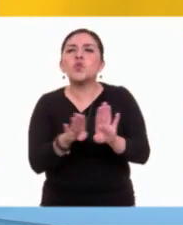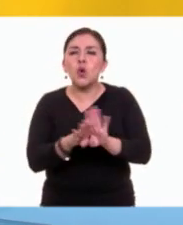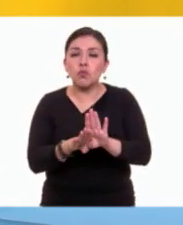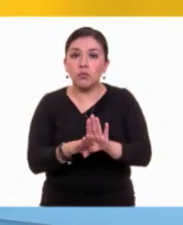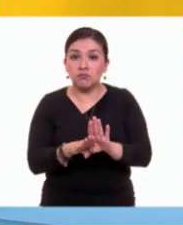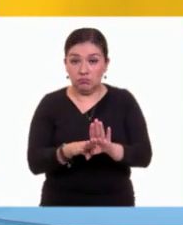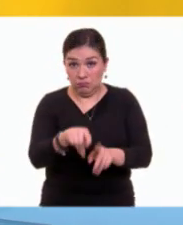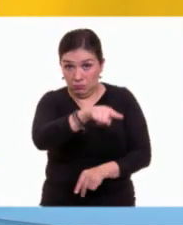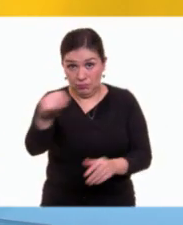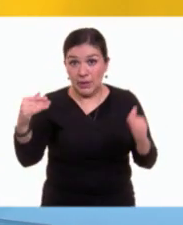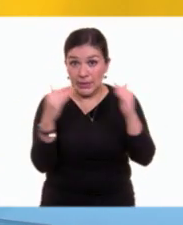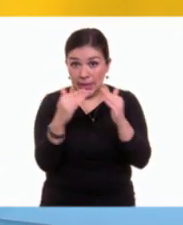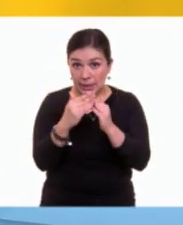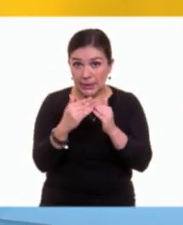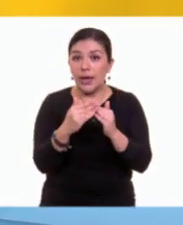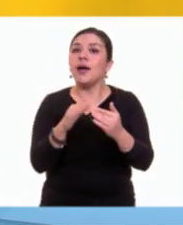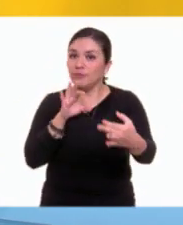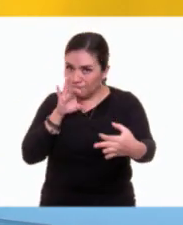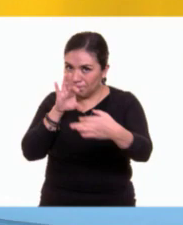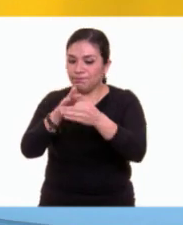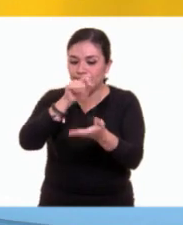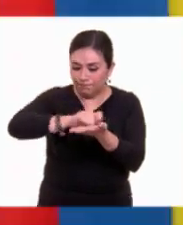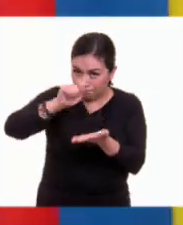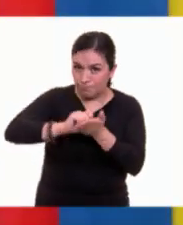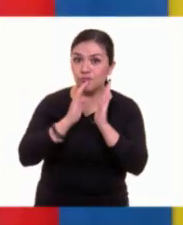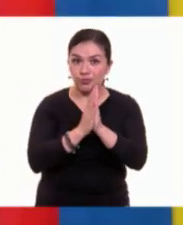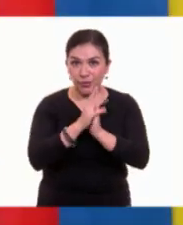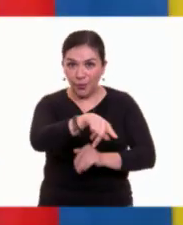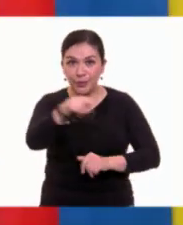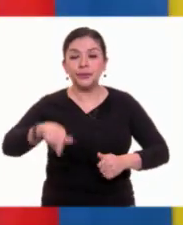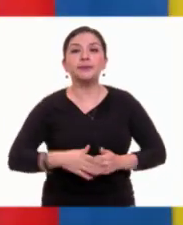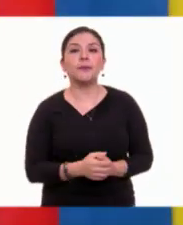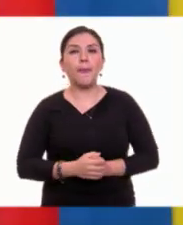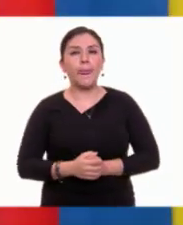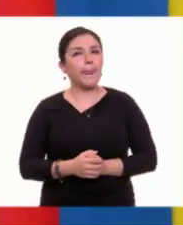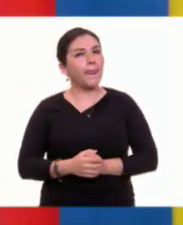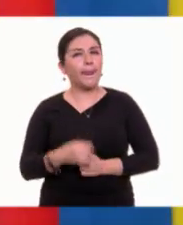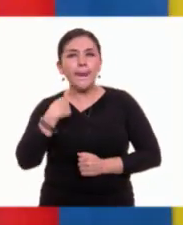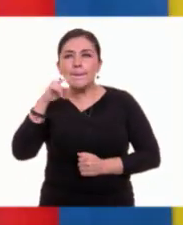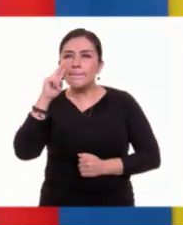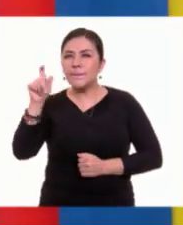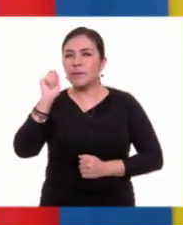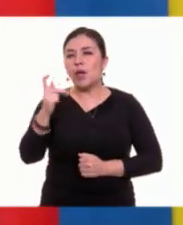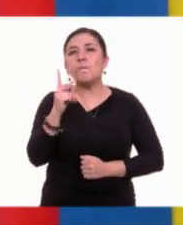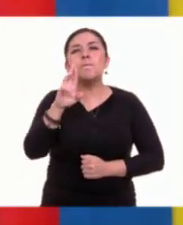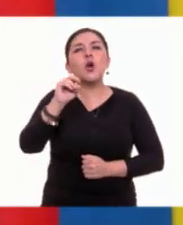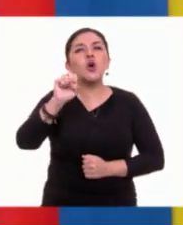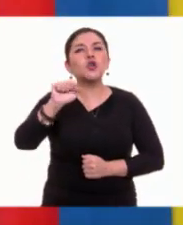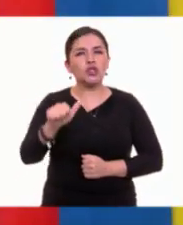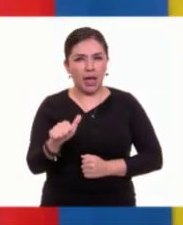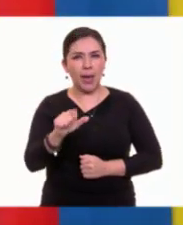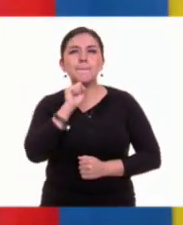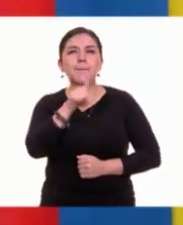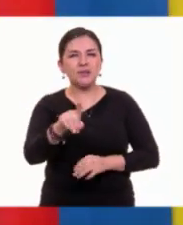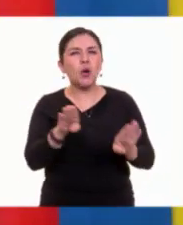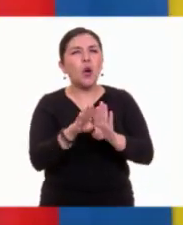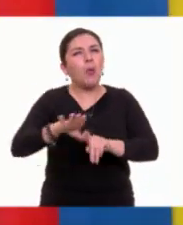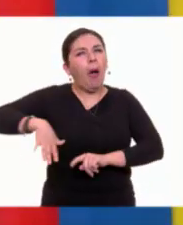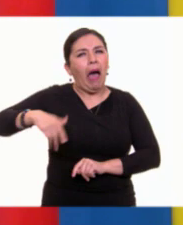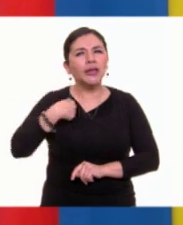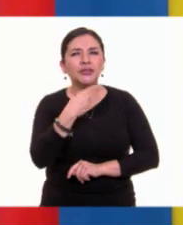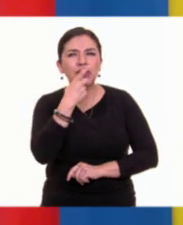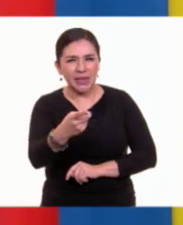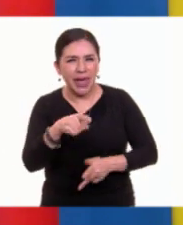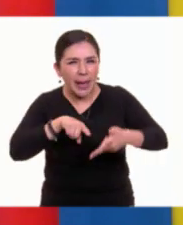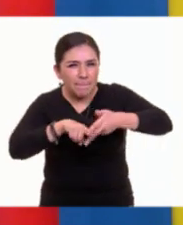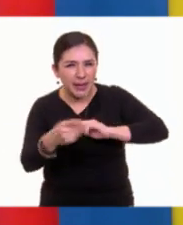En casa, síganos y tomen nota. Bueno, es prosa, Gaby. Justo lo que te decía al inicio de la